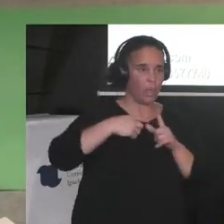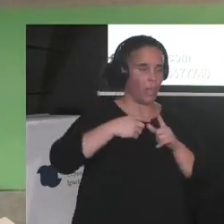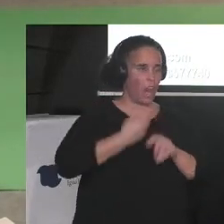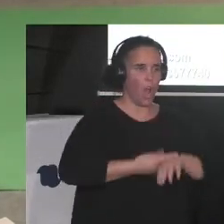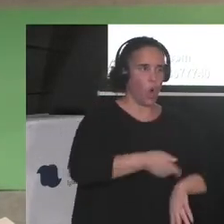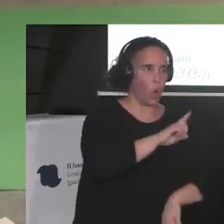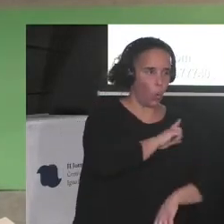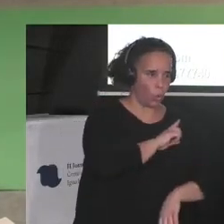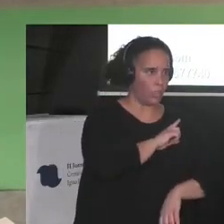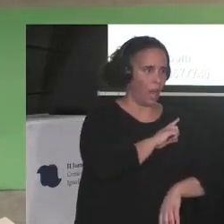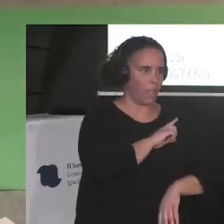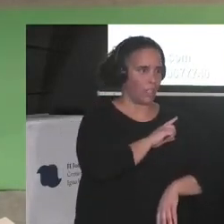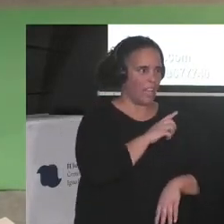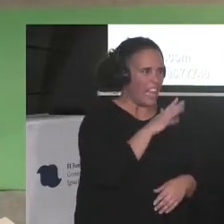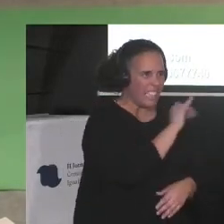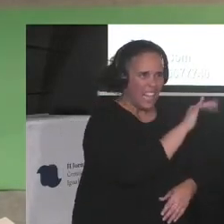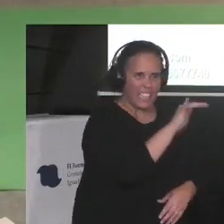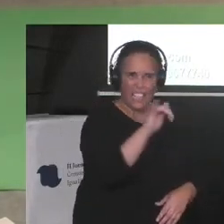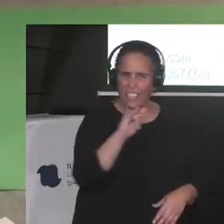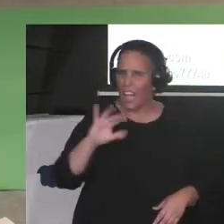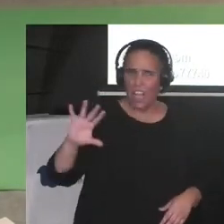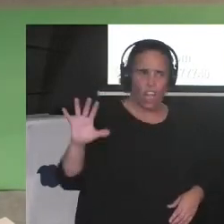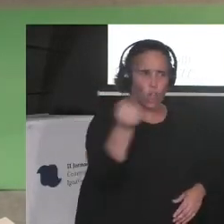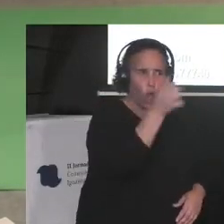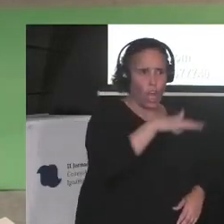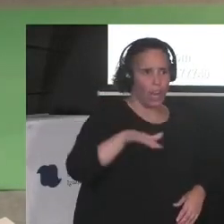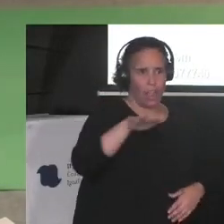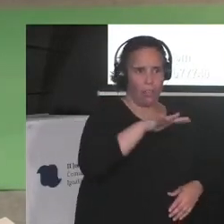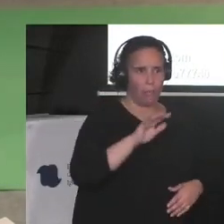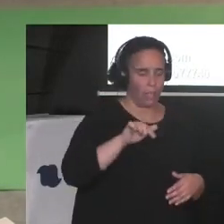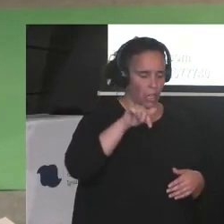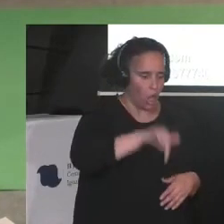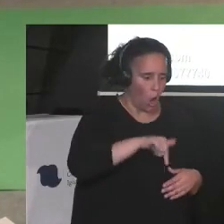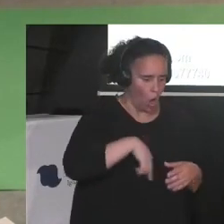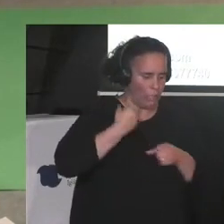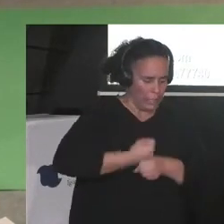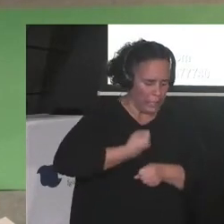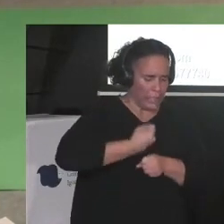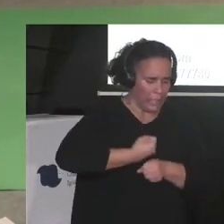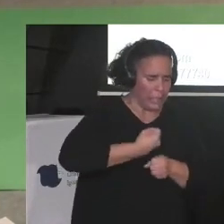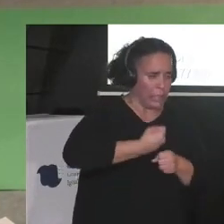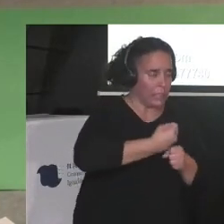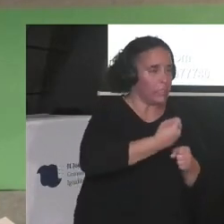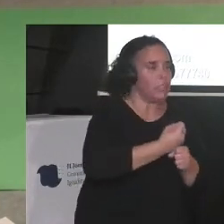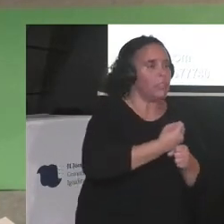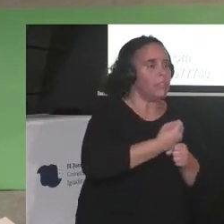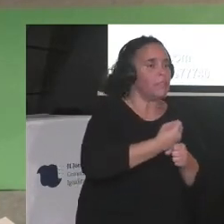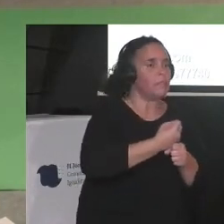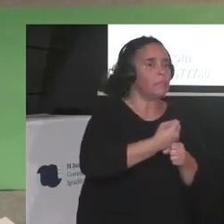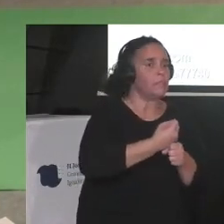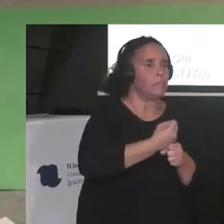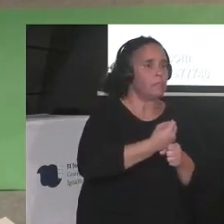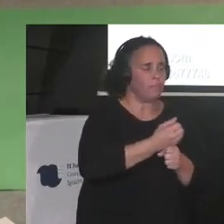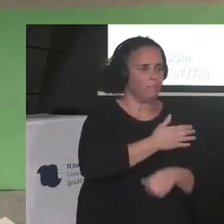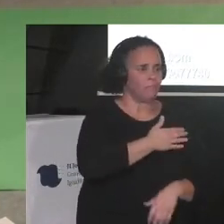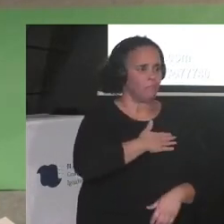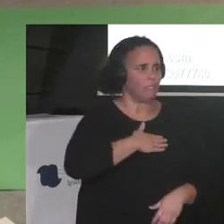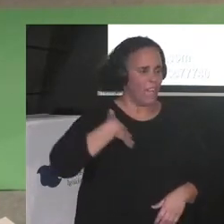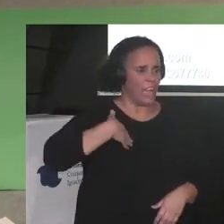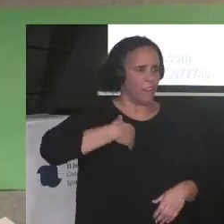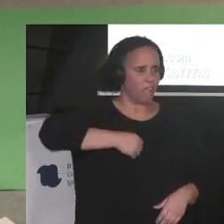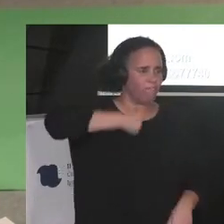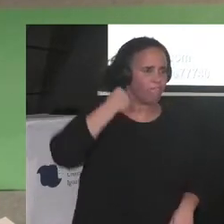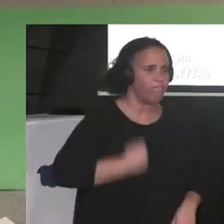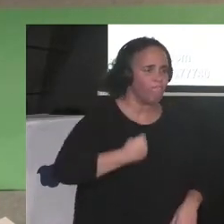general que están en todas partes, y que hoy trabajan en ello, se empeñan e invierten millones